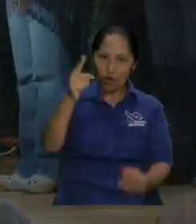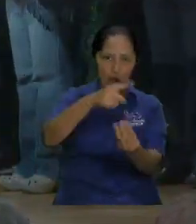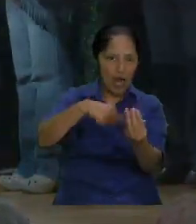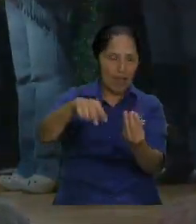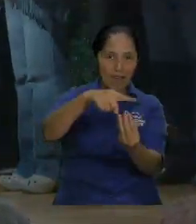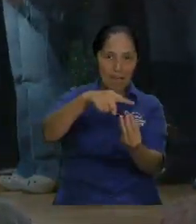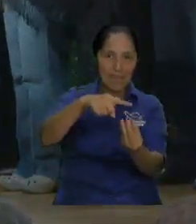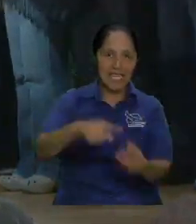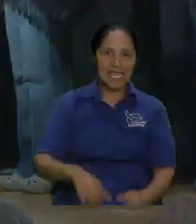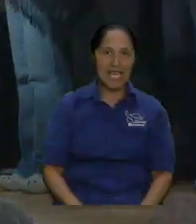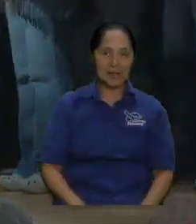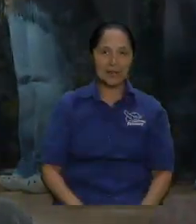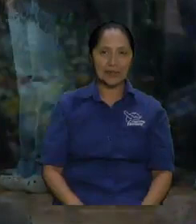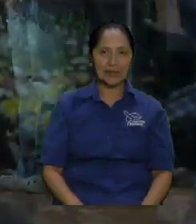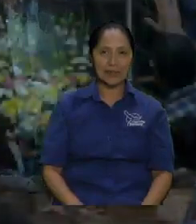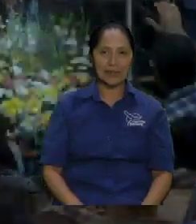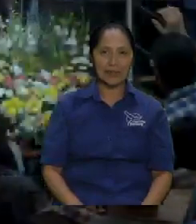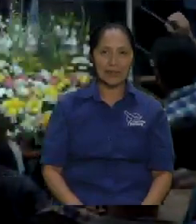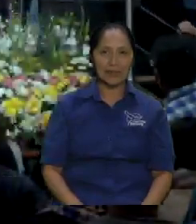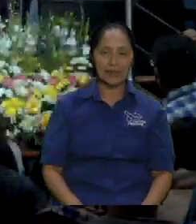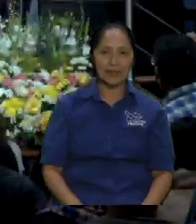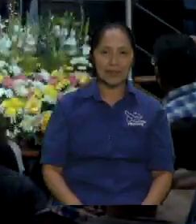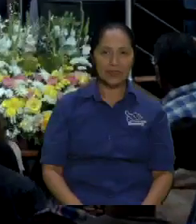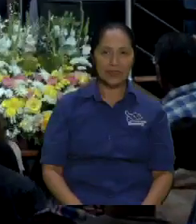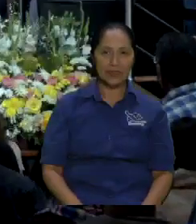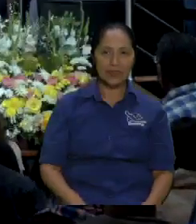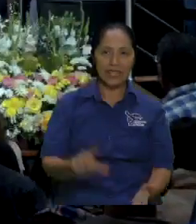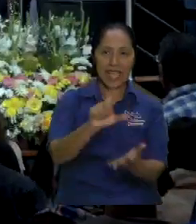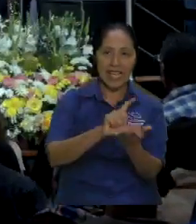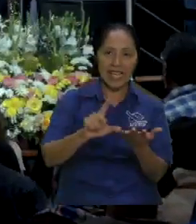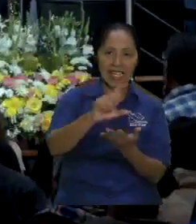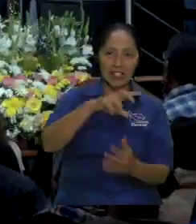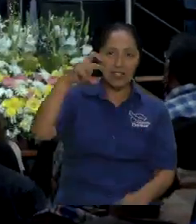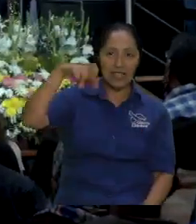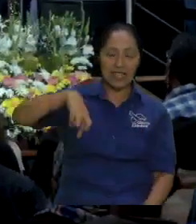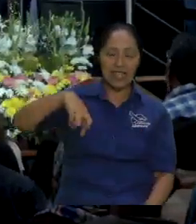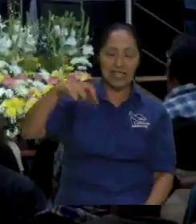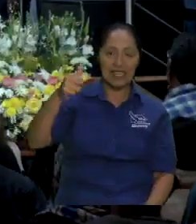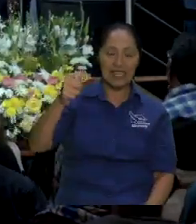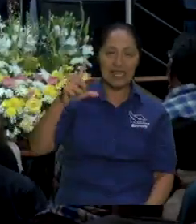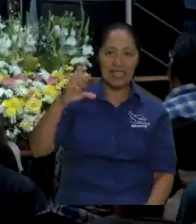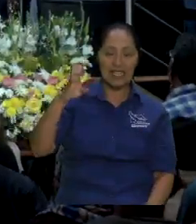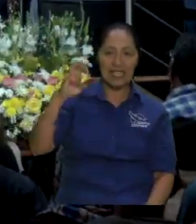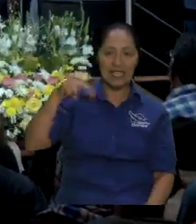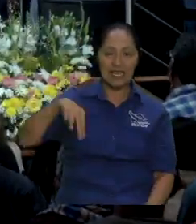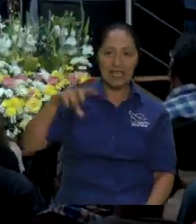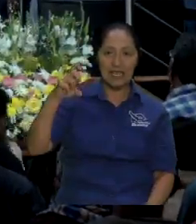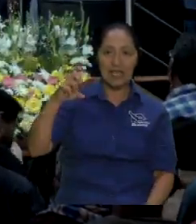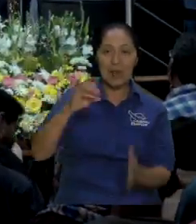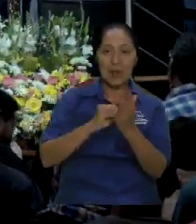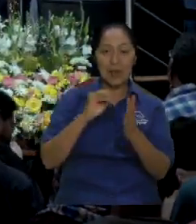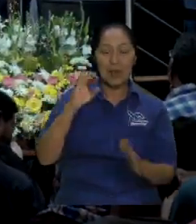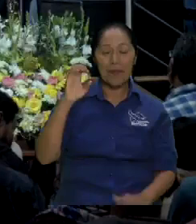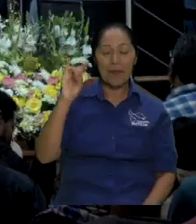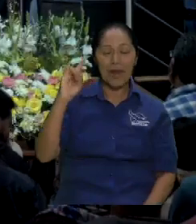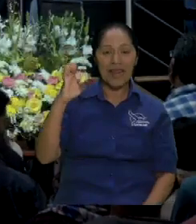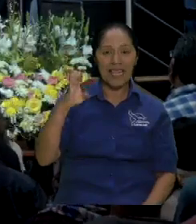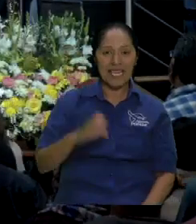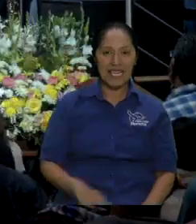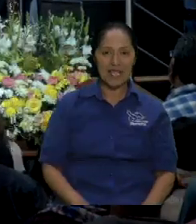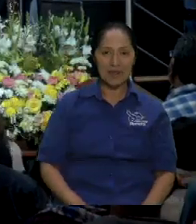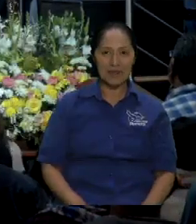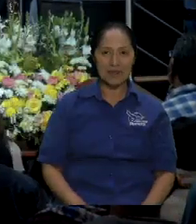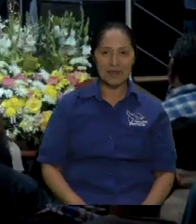a la ciudad de Palenque de la ciudad de Palenque gloria a Dios el delegado